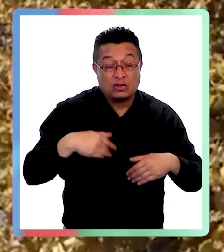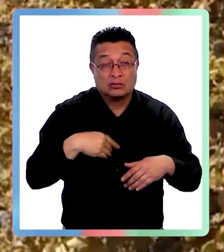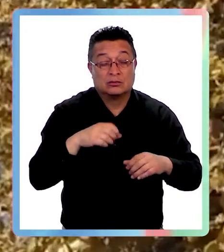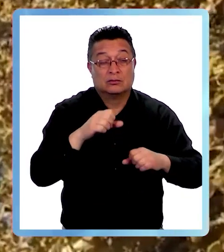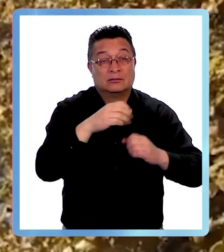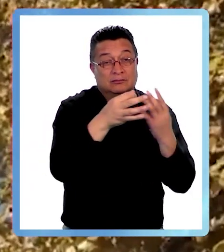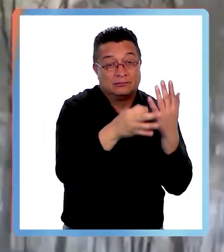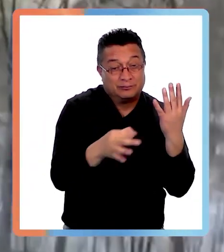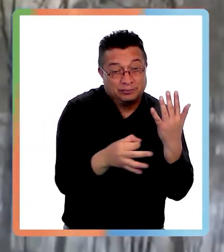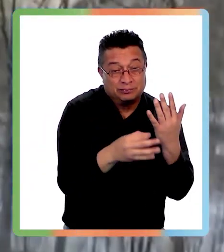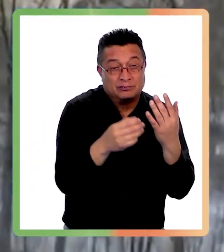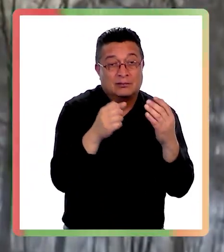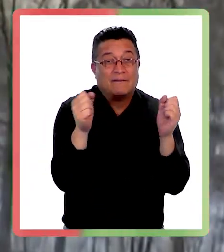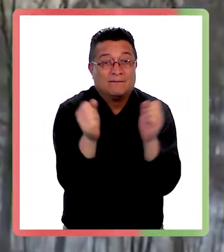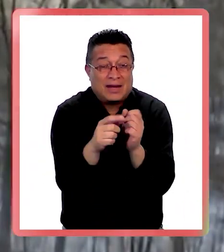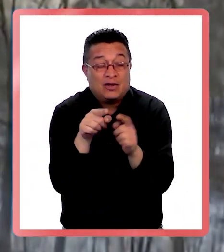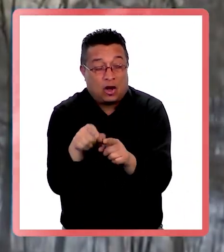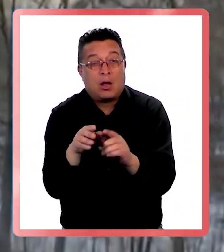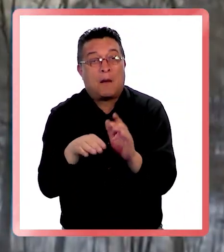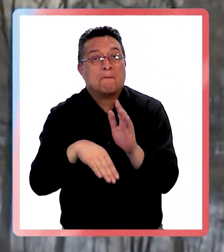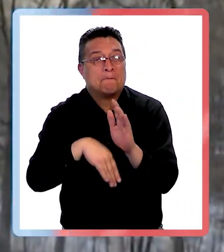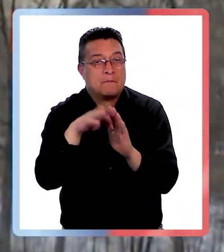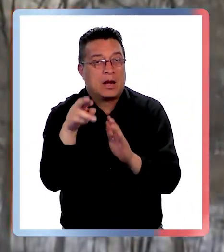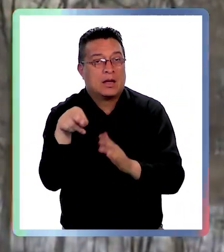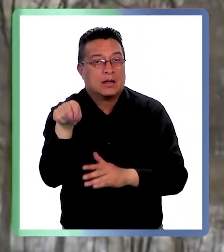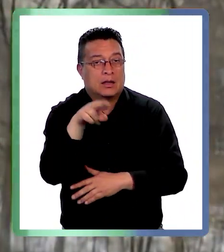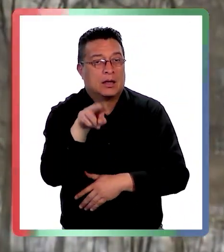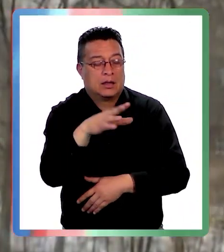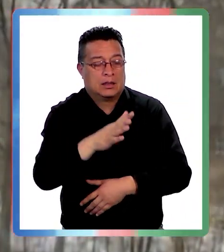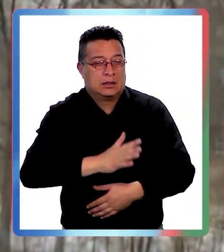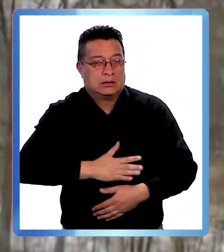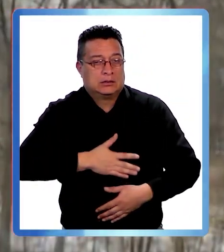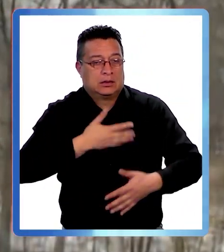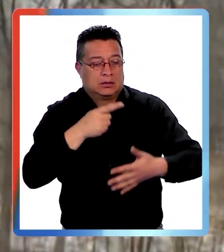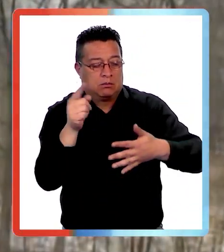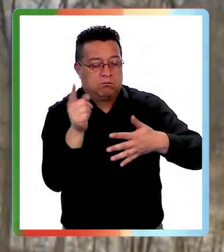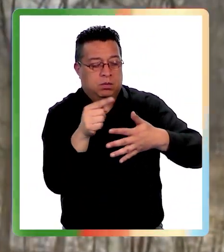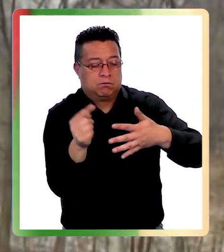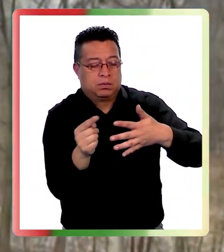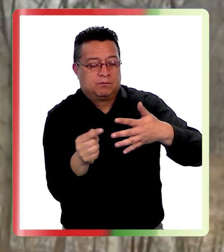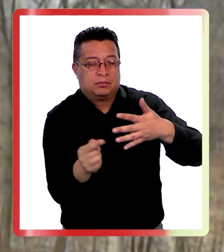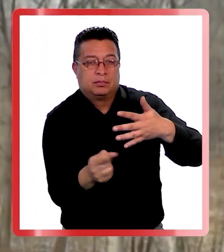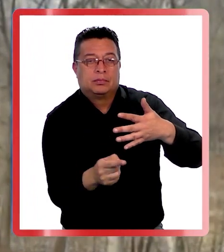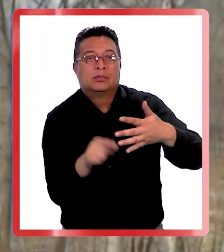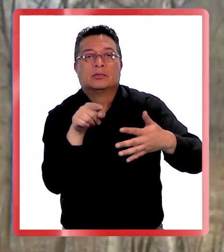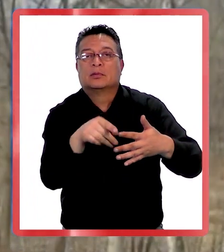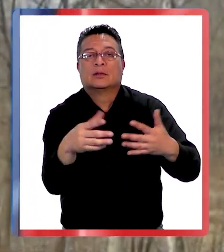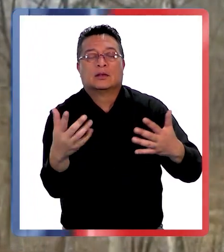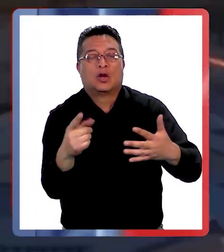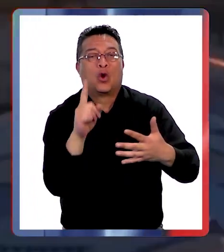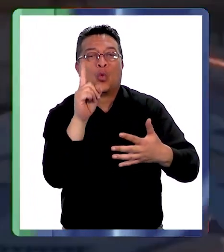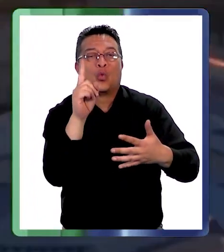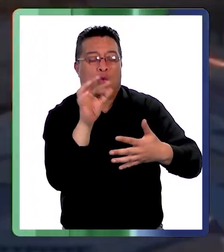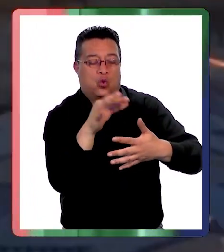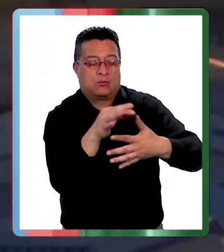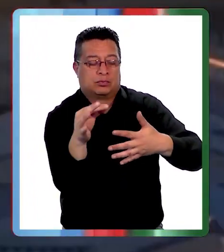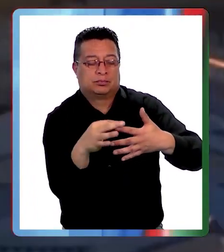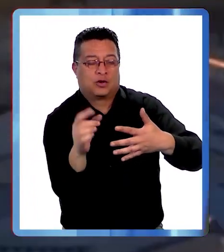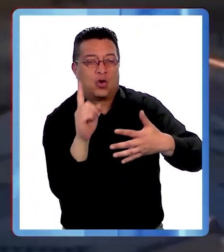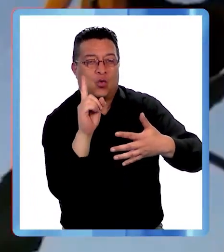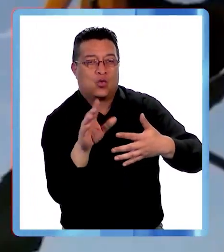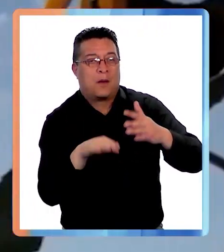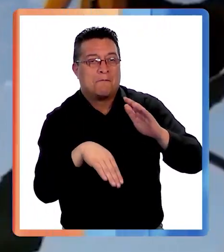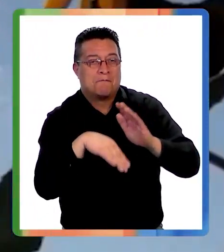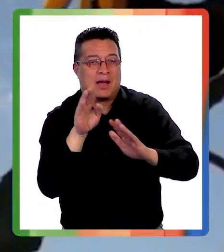hay una mayor frecuencia de sintomatología de un tipo, ¿no? Algunas